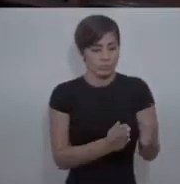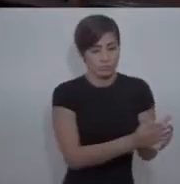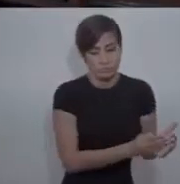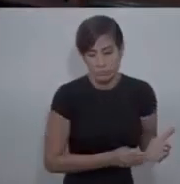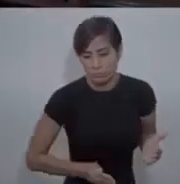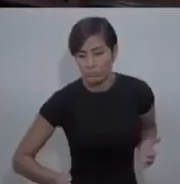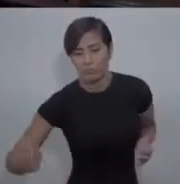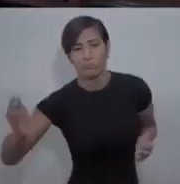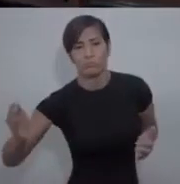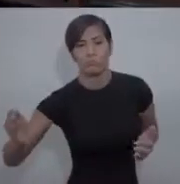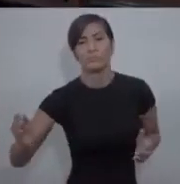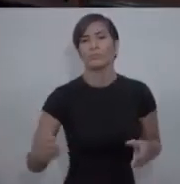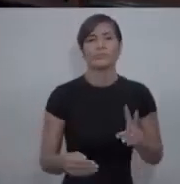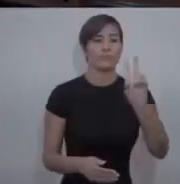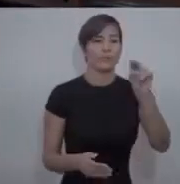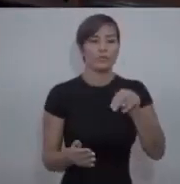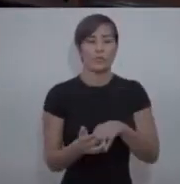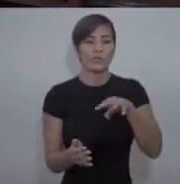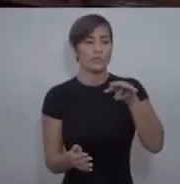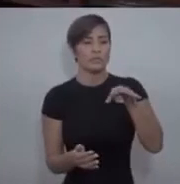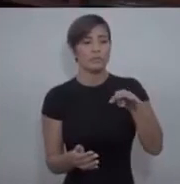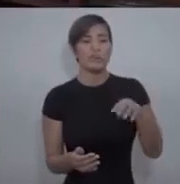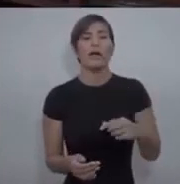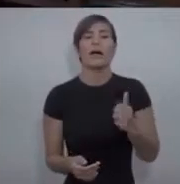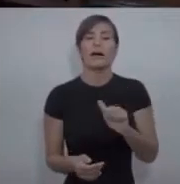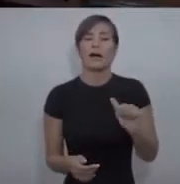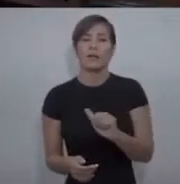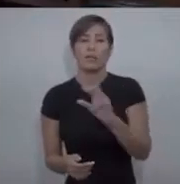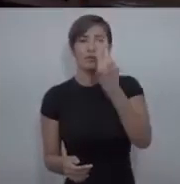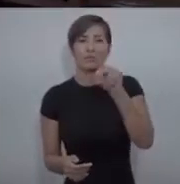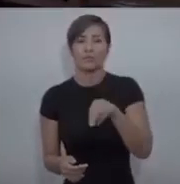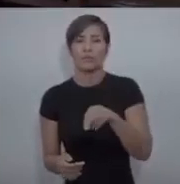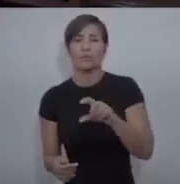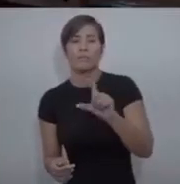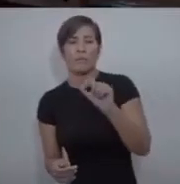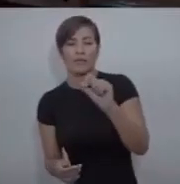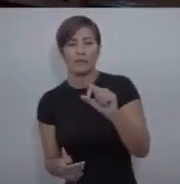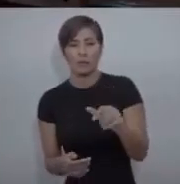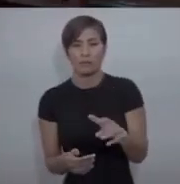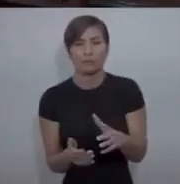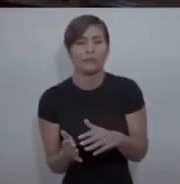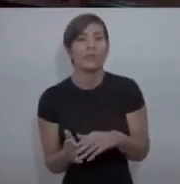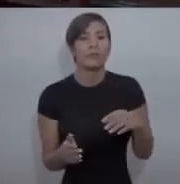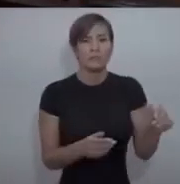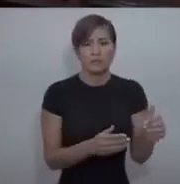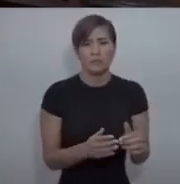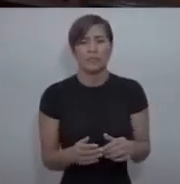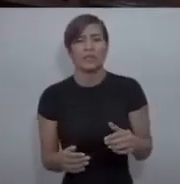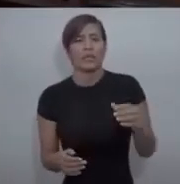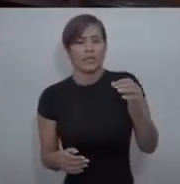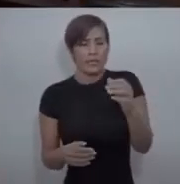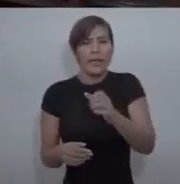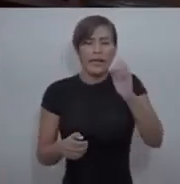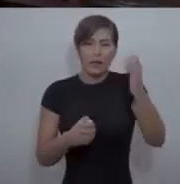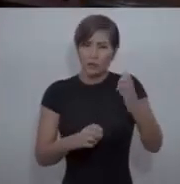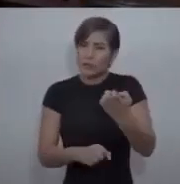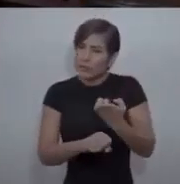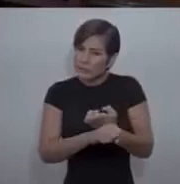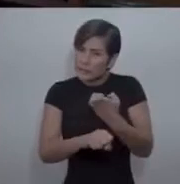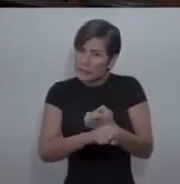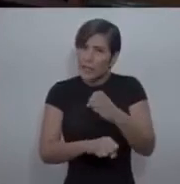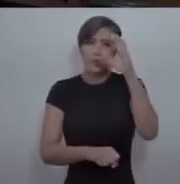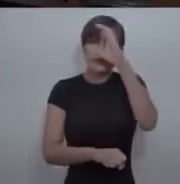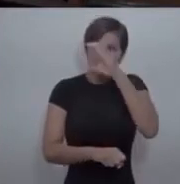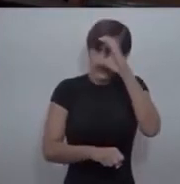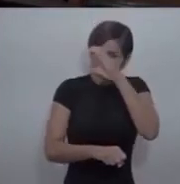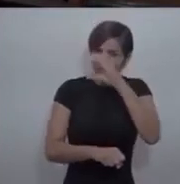del presente ciclo escolar 2019-2020. Muchas entidades, científicos y académicos, están de acuerdo con esta